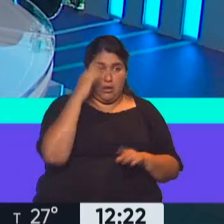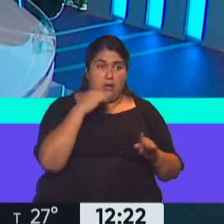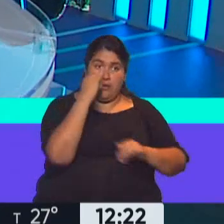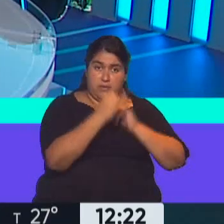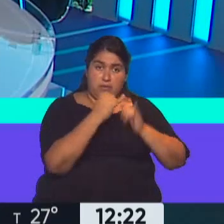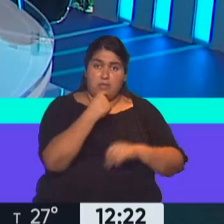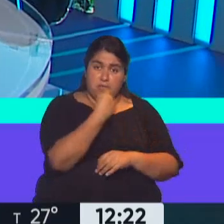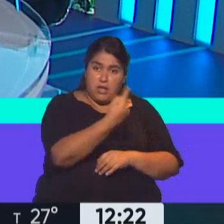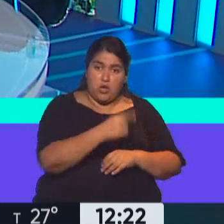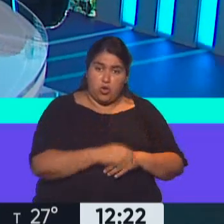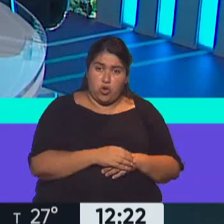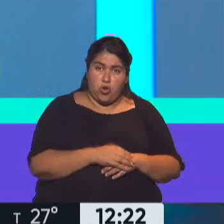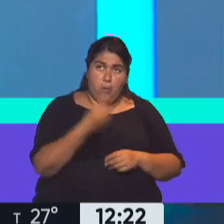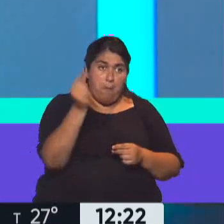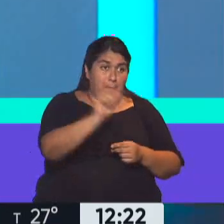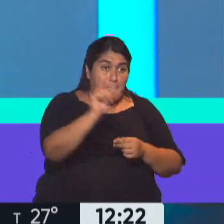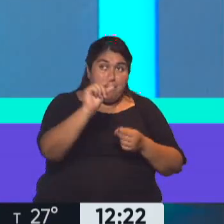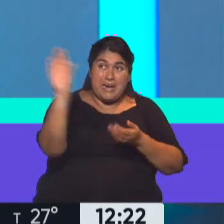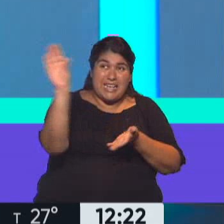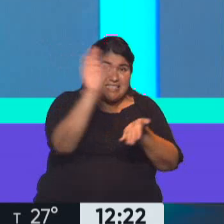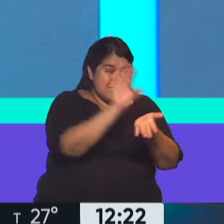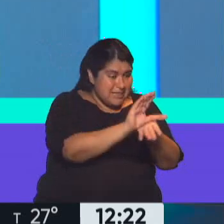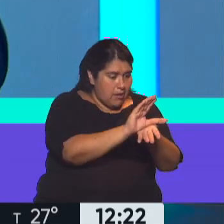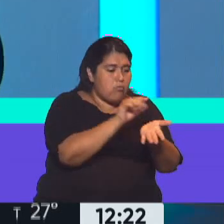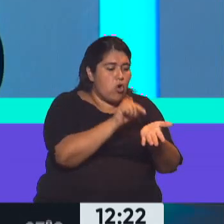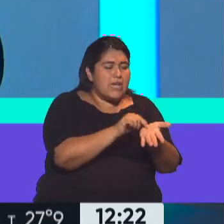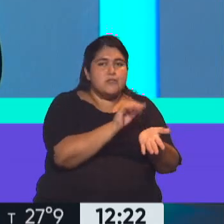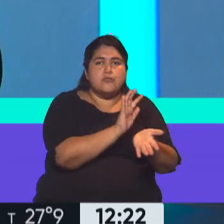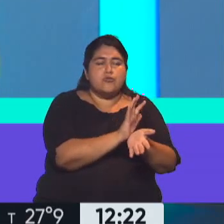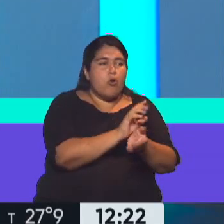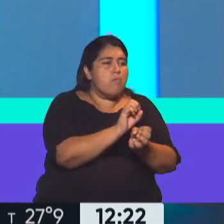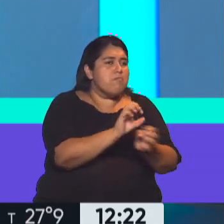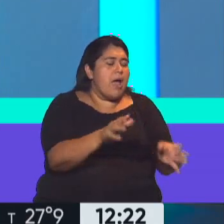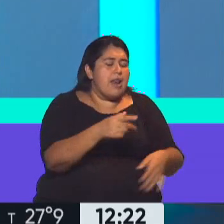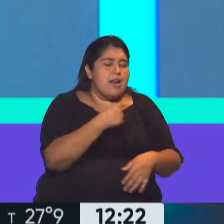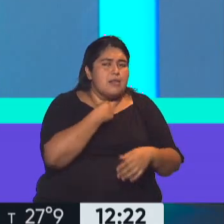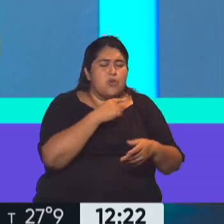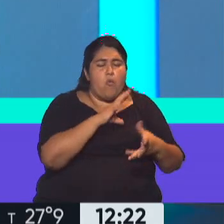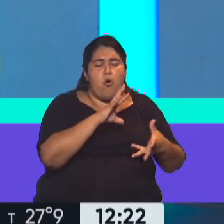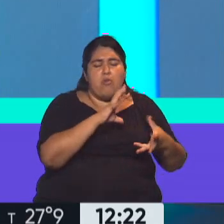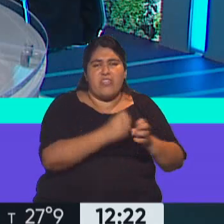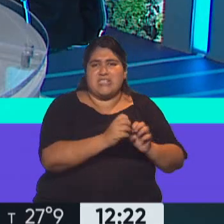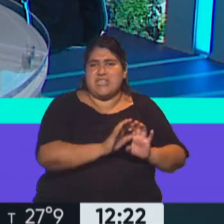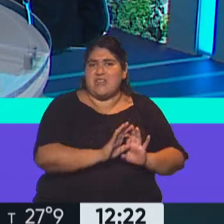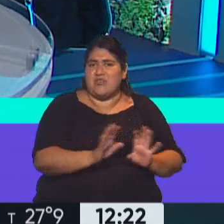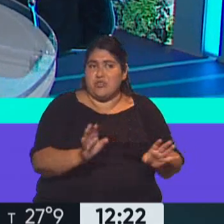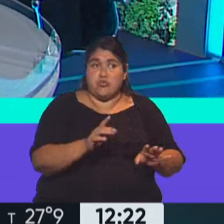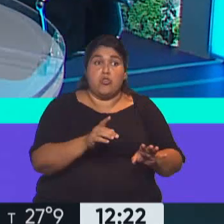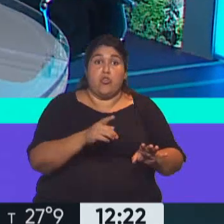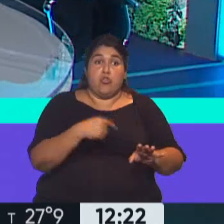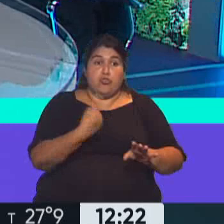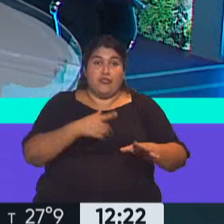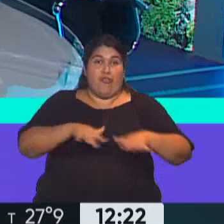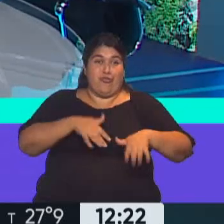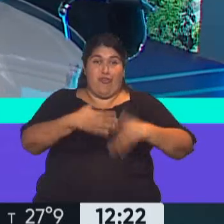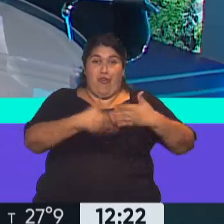como esto fue realmente lo más desastroso que le pasó a la economía argentina, ese acuerdo. Que evidentemente mejoramos las condiciones, pero no salimos